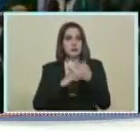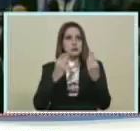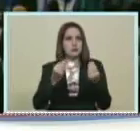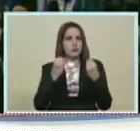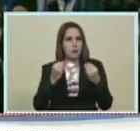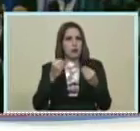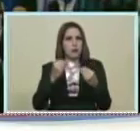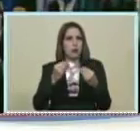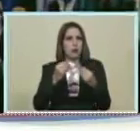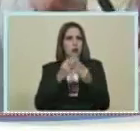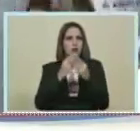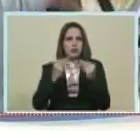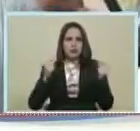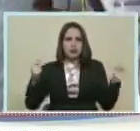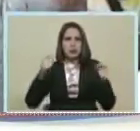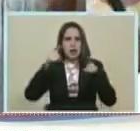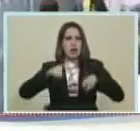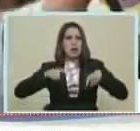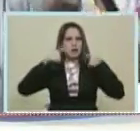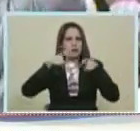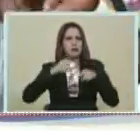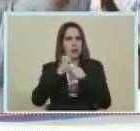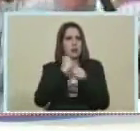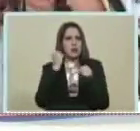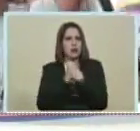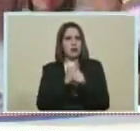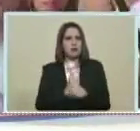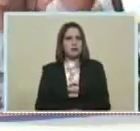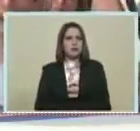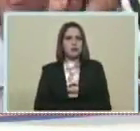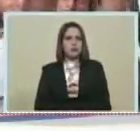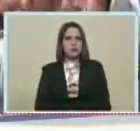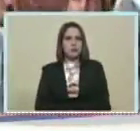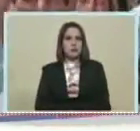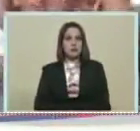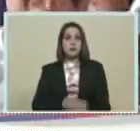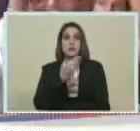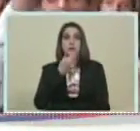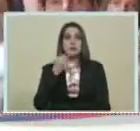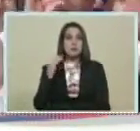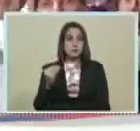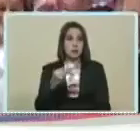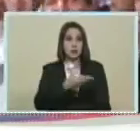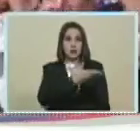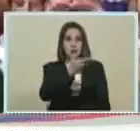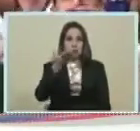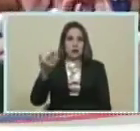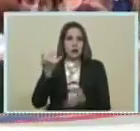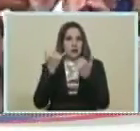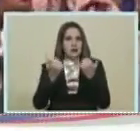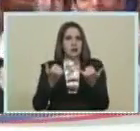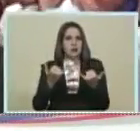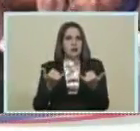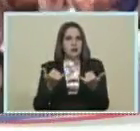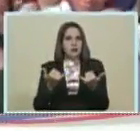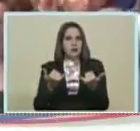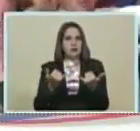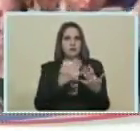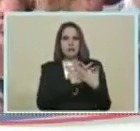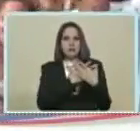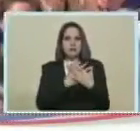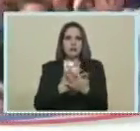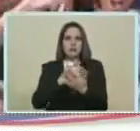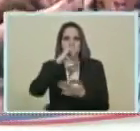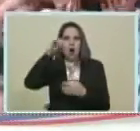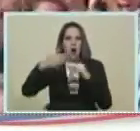juvenil De agricultura Urbana Bueno Muchachos Muchachas Continúen en el acto Ahí les prestamos A